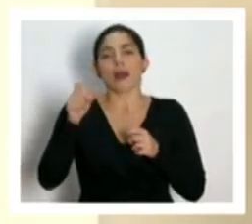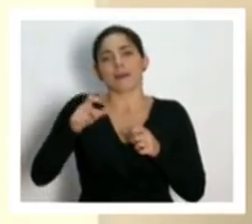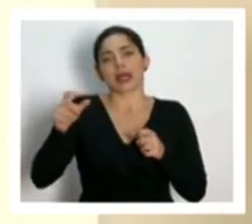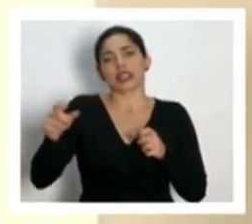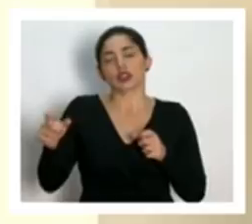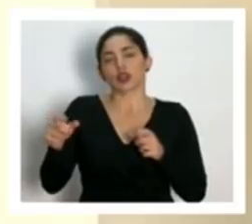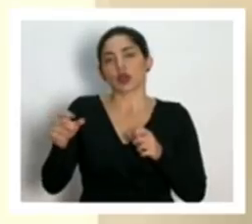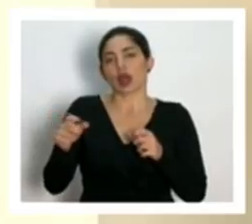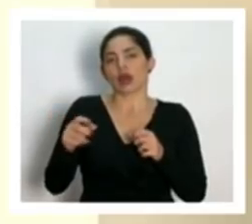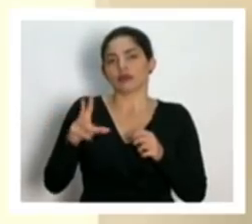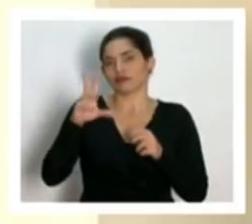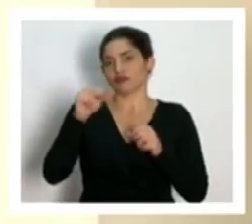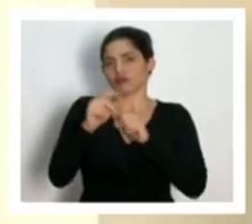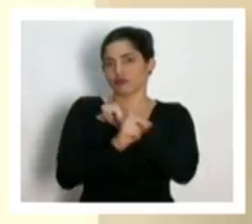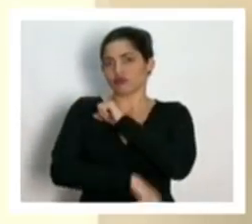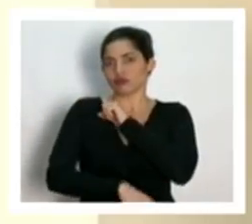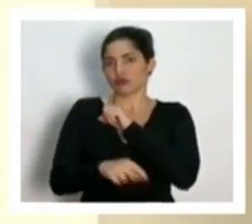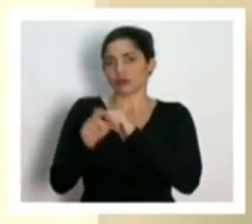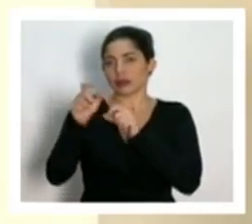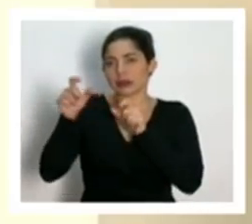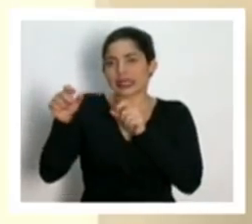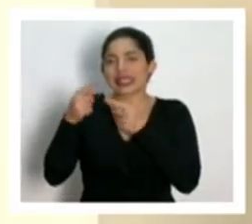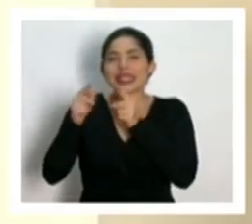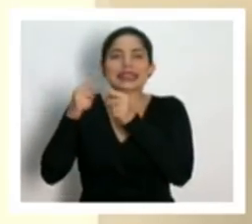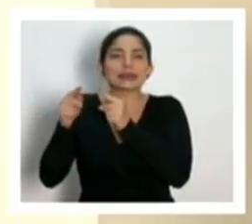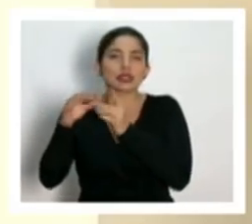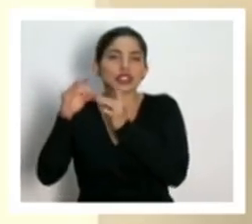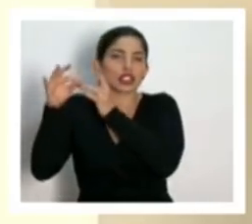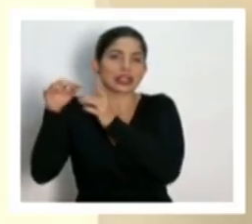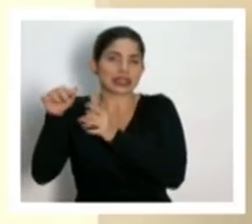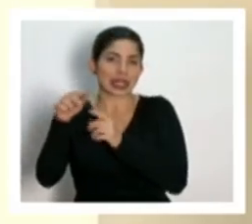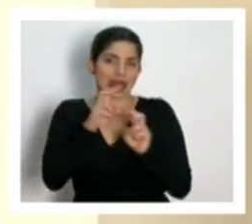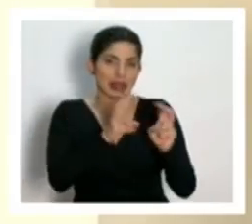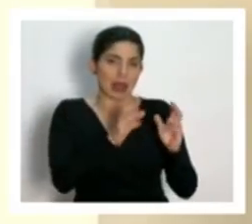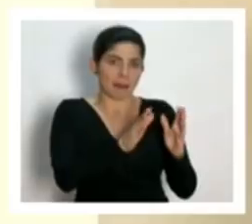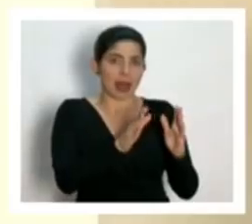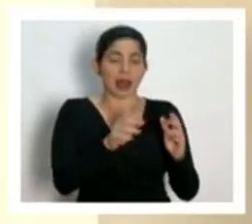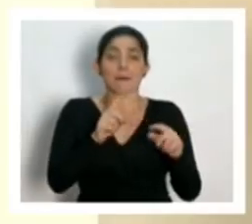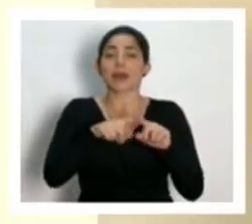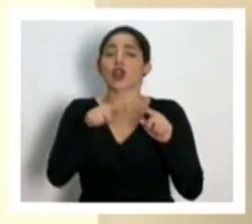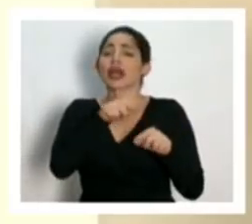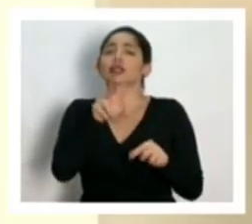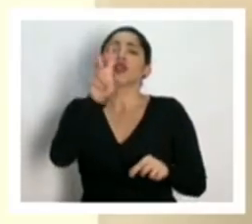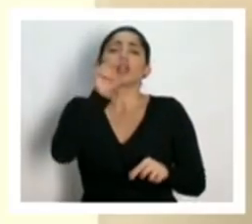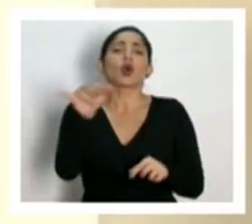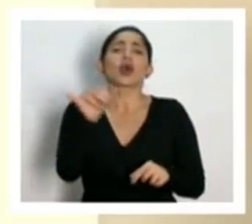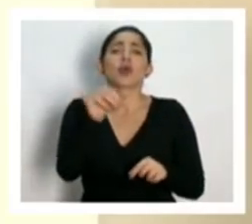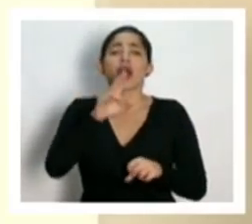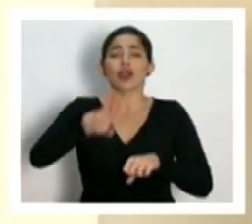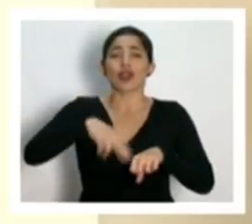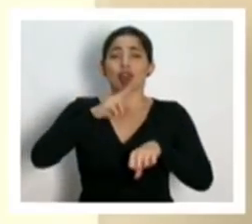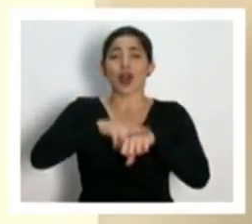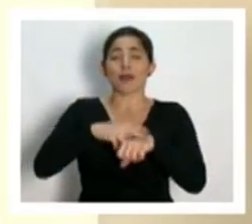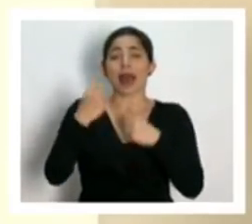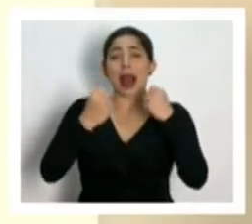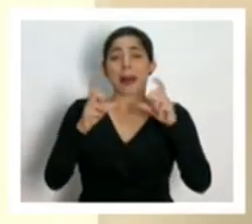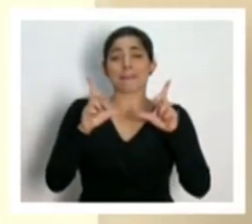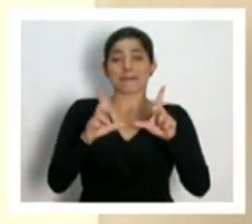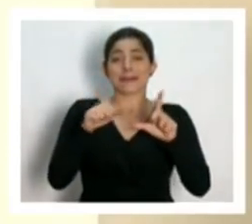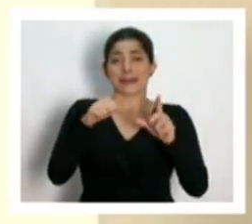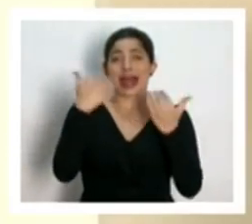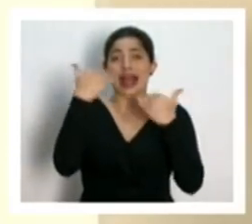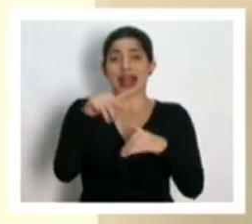que se van a dar al respecto de la temática. No es la restricción vehicular ordinaria, es una